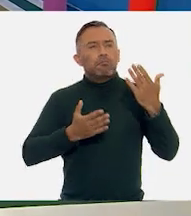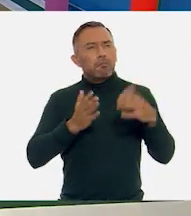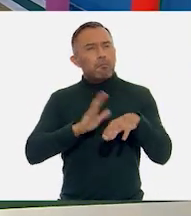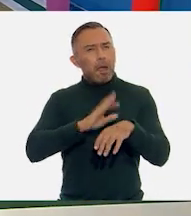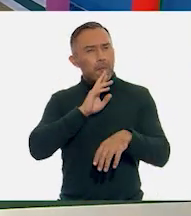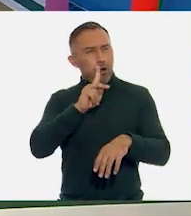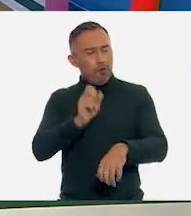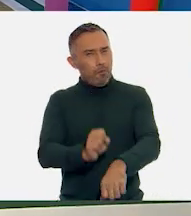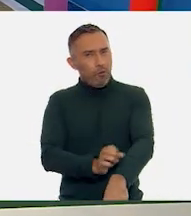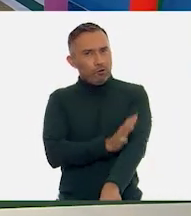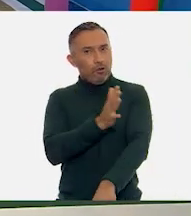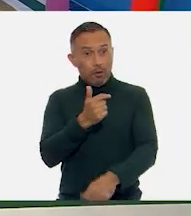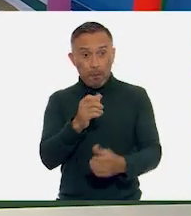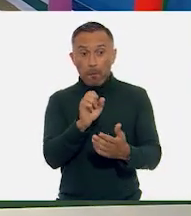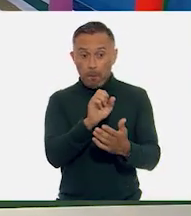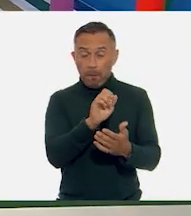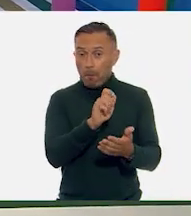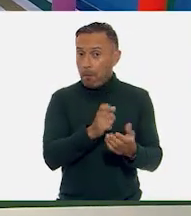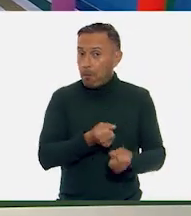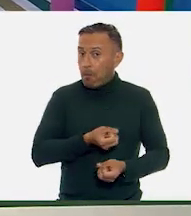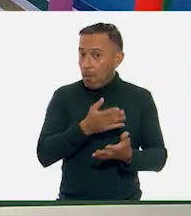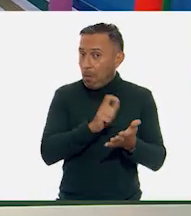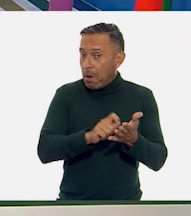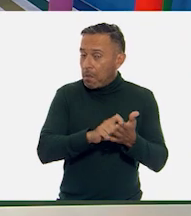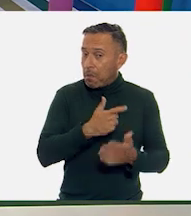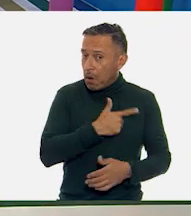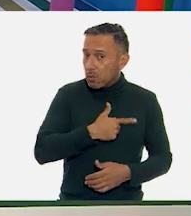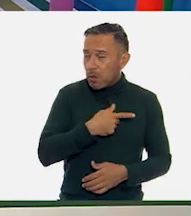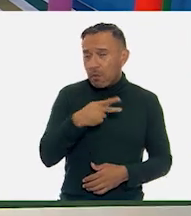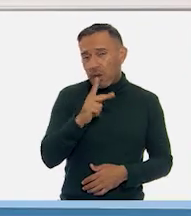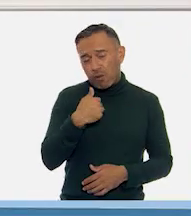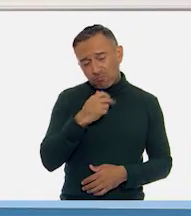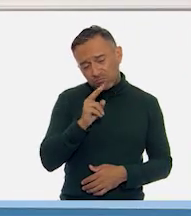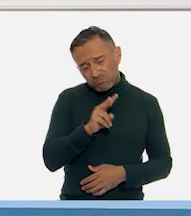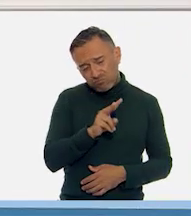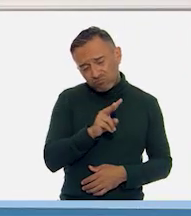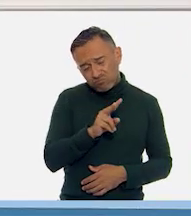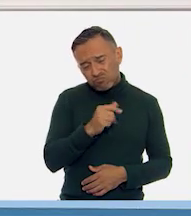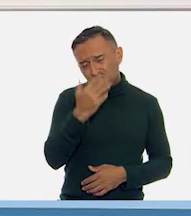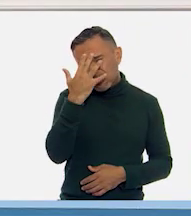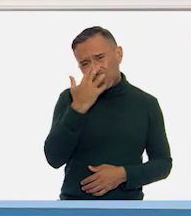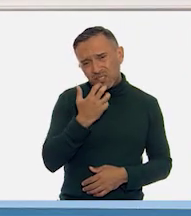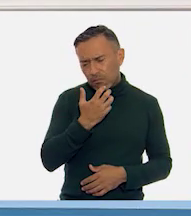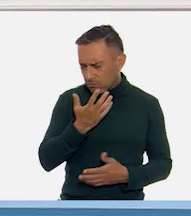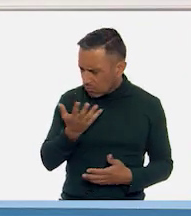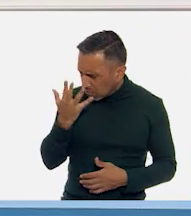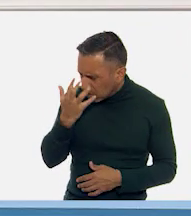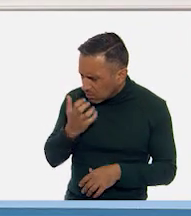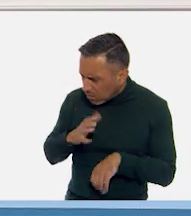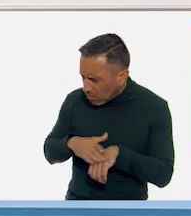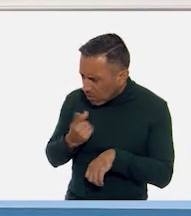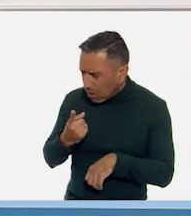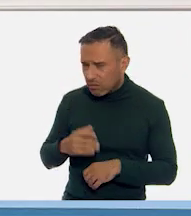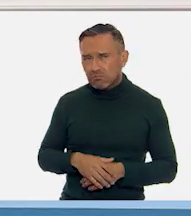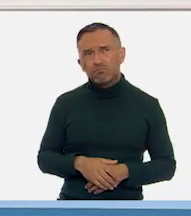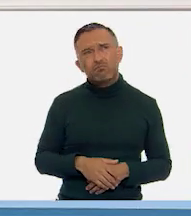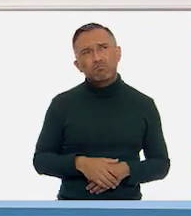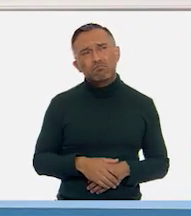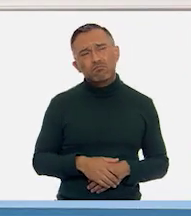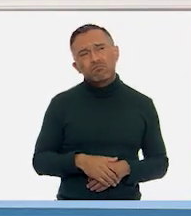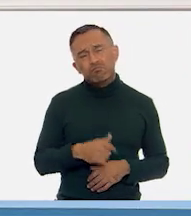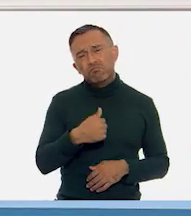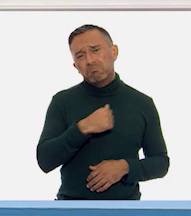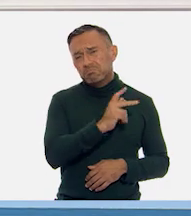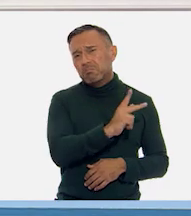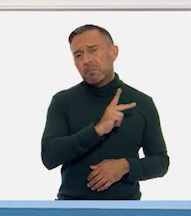me gusta mucho, pero me pone un poquito triste. ¿Ay, por qué? Pues es que yo también extraño a la